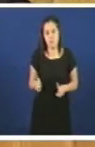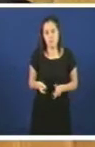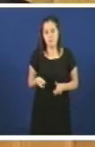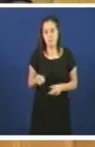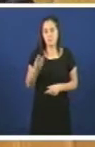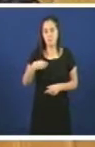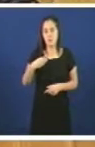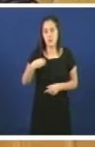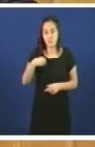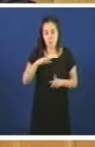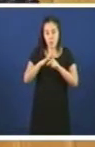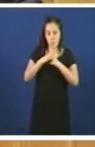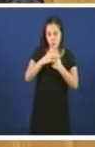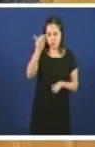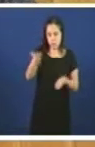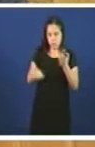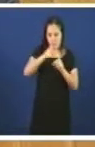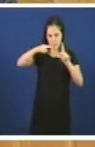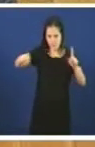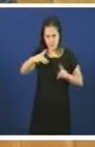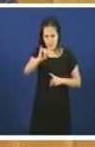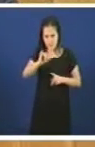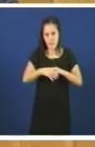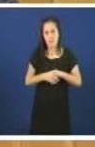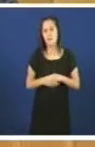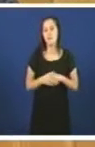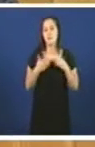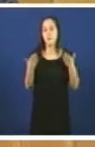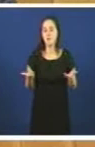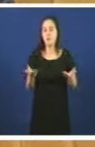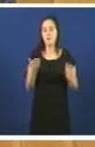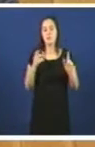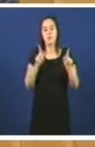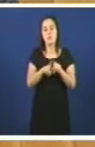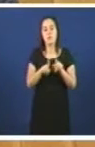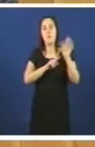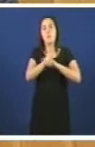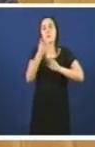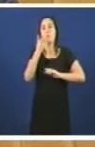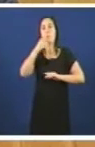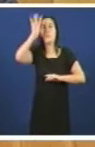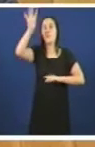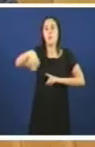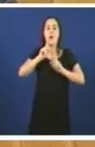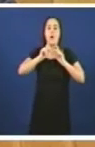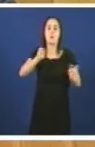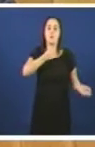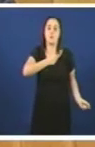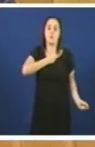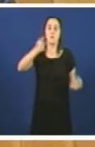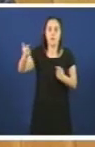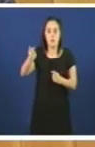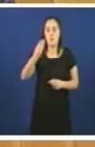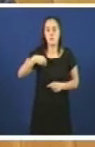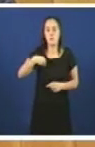estatísticamente, non ten a ver nada con procesos, por exemplo, como en Cataluña de carácter migratorio, Galiza e a nación do